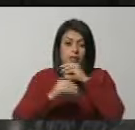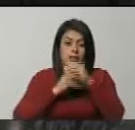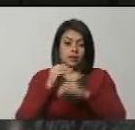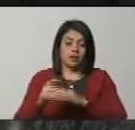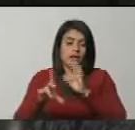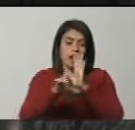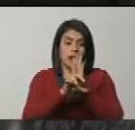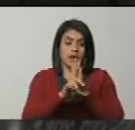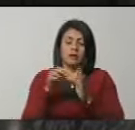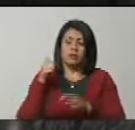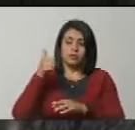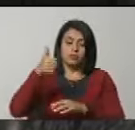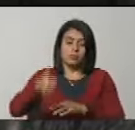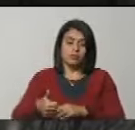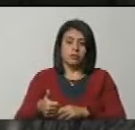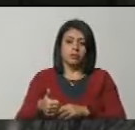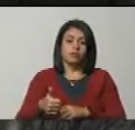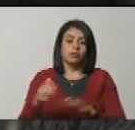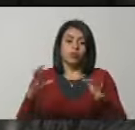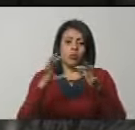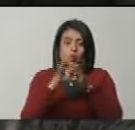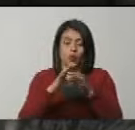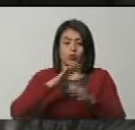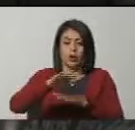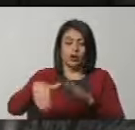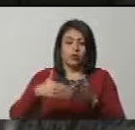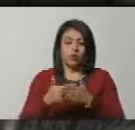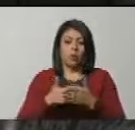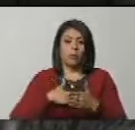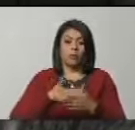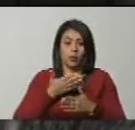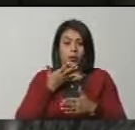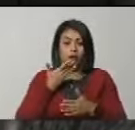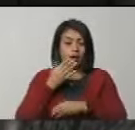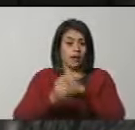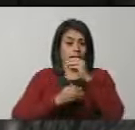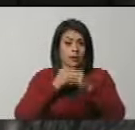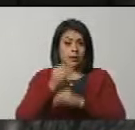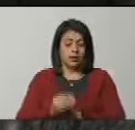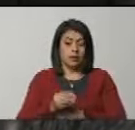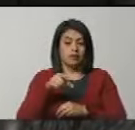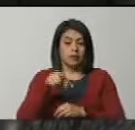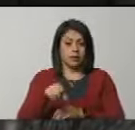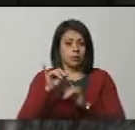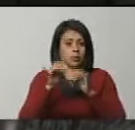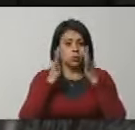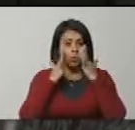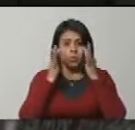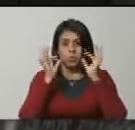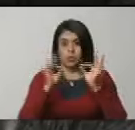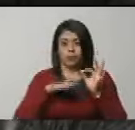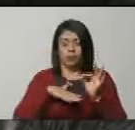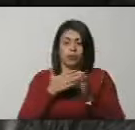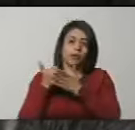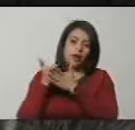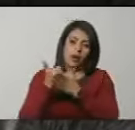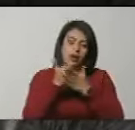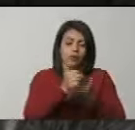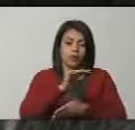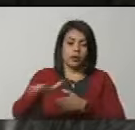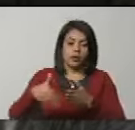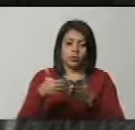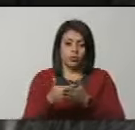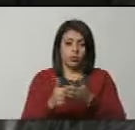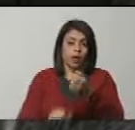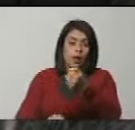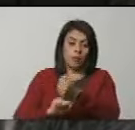una ley para siempre que nos una a todo. Y que por su creación lo hagamos con el cuidado posible, con la colaboración de todos,